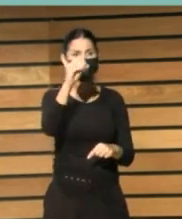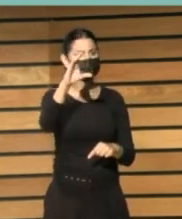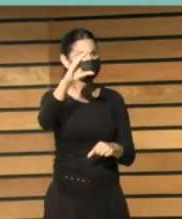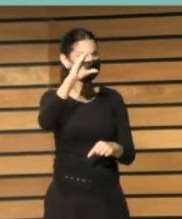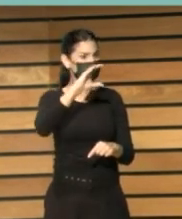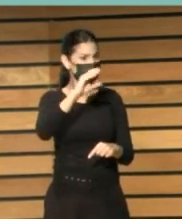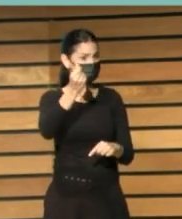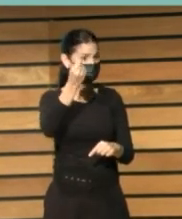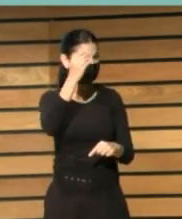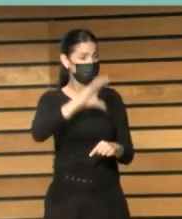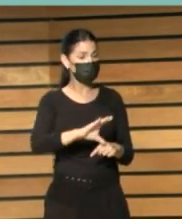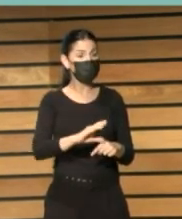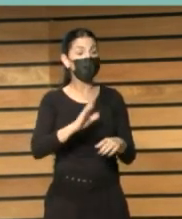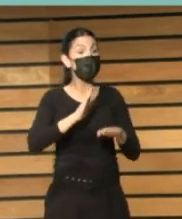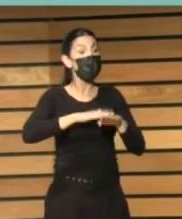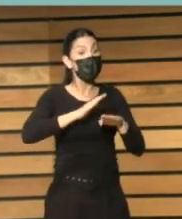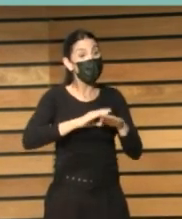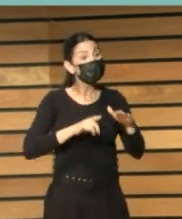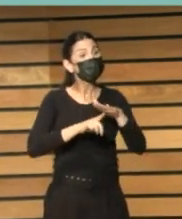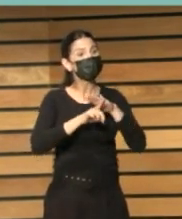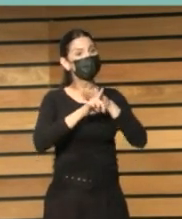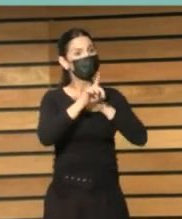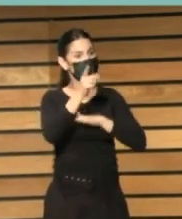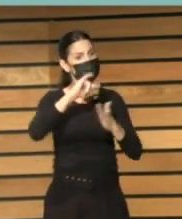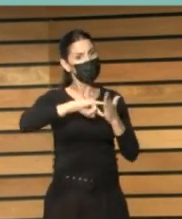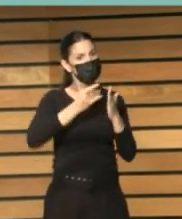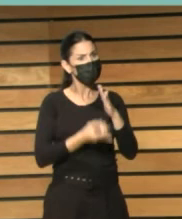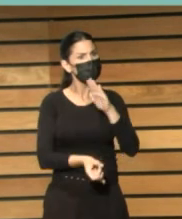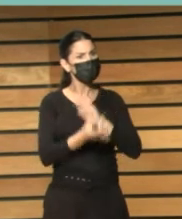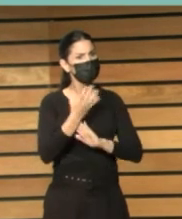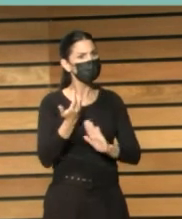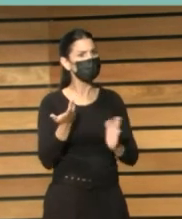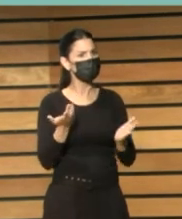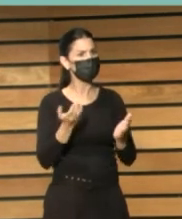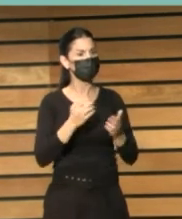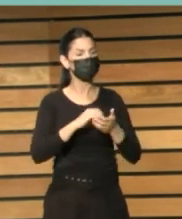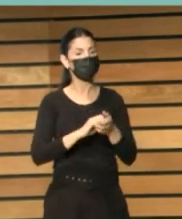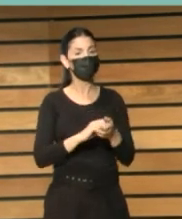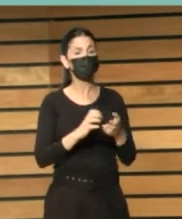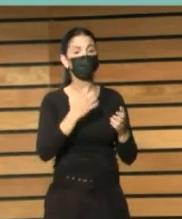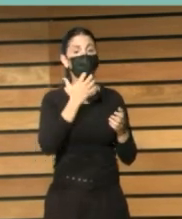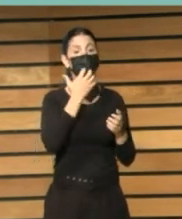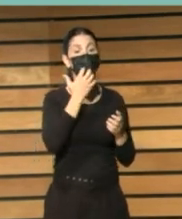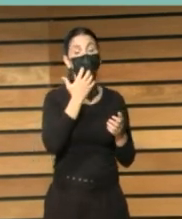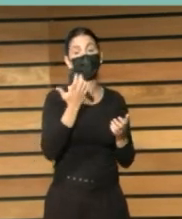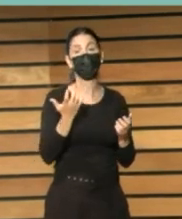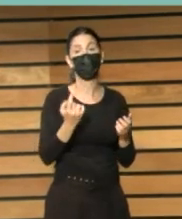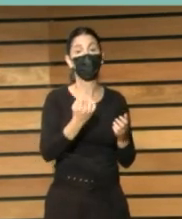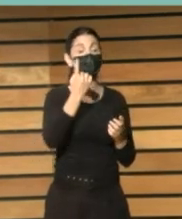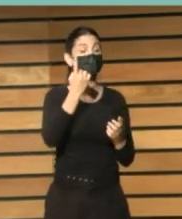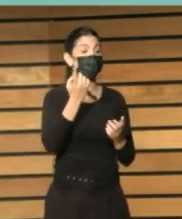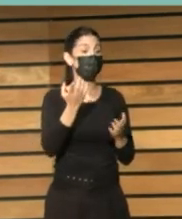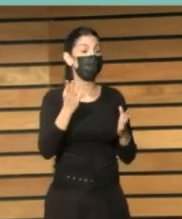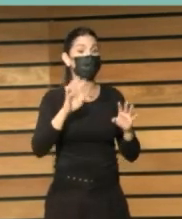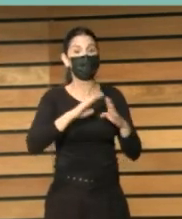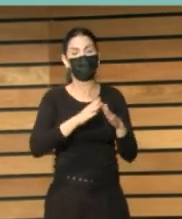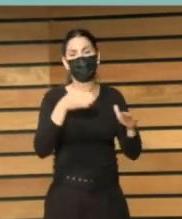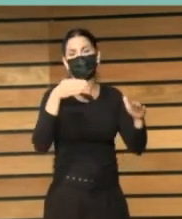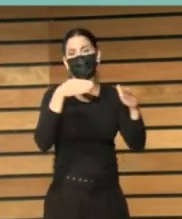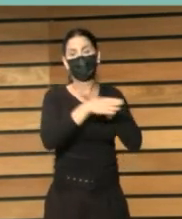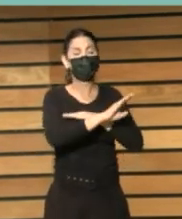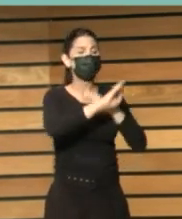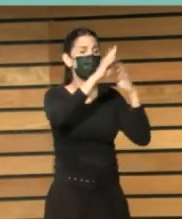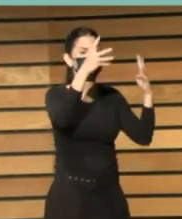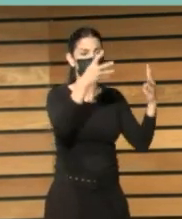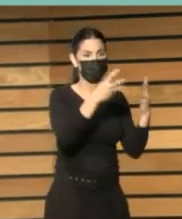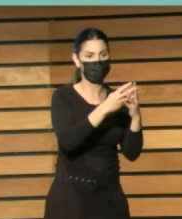para permitir este desarrollo la España vaciada una de las cosas que tiene que tener es acceso a internet de calidad en